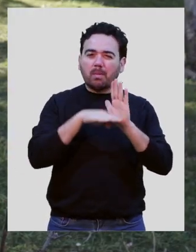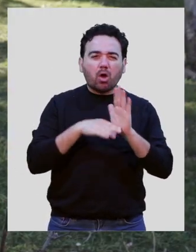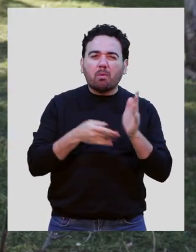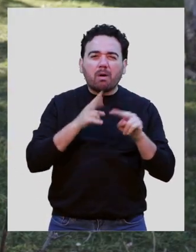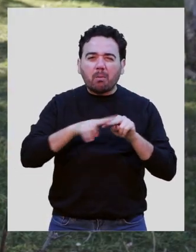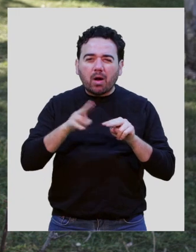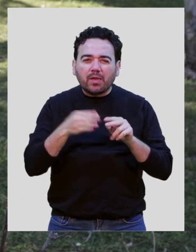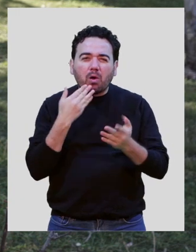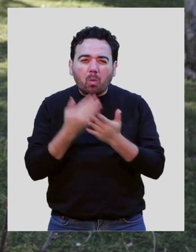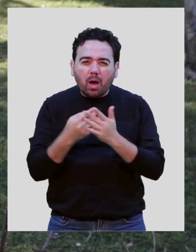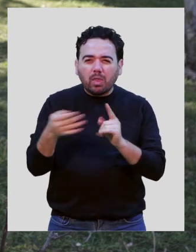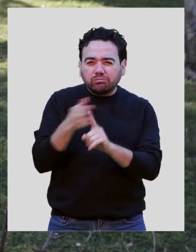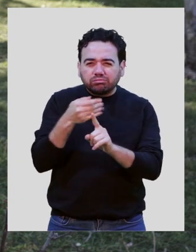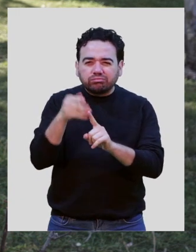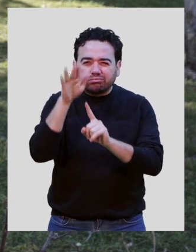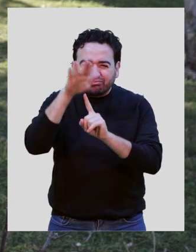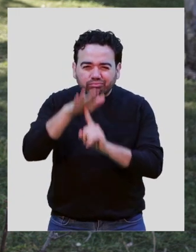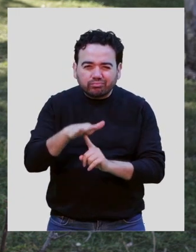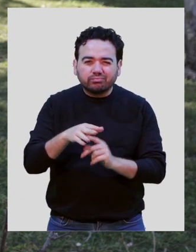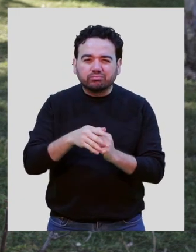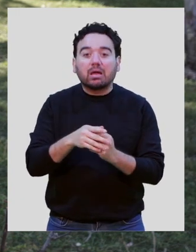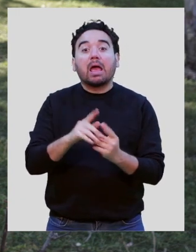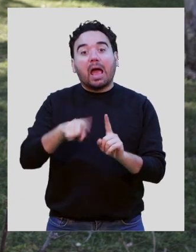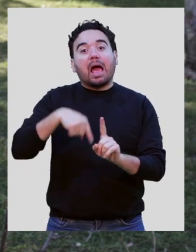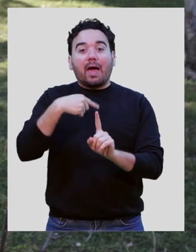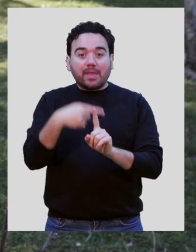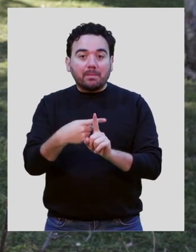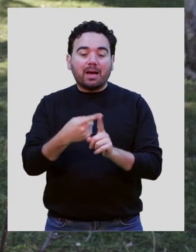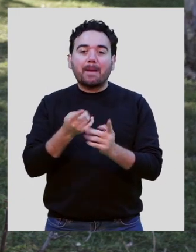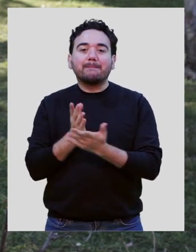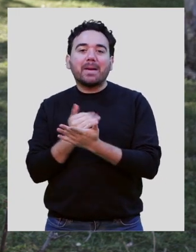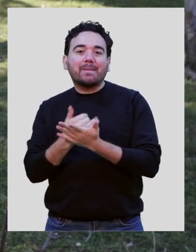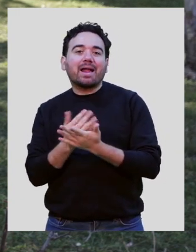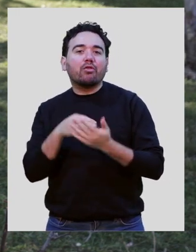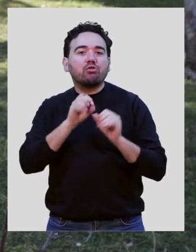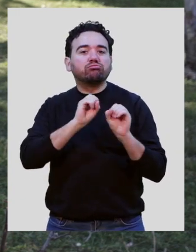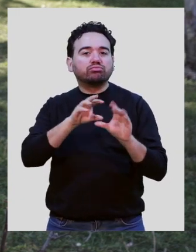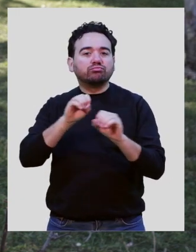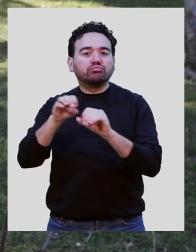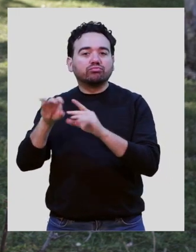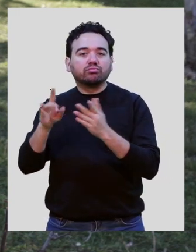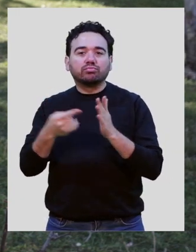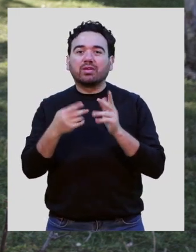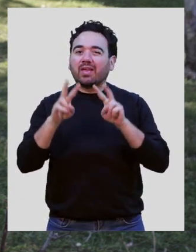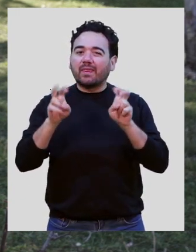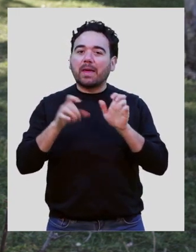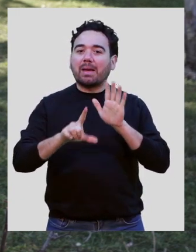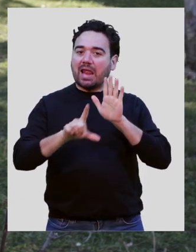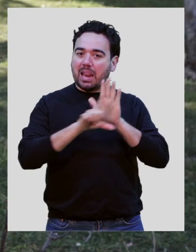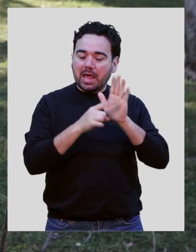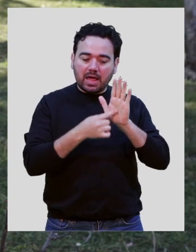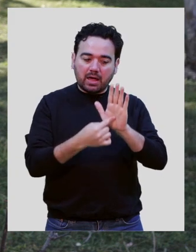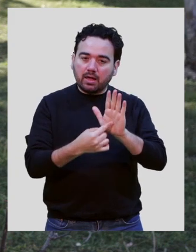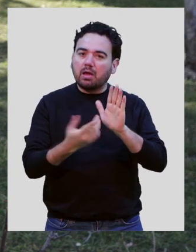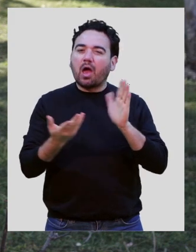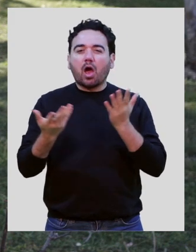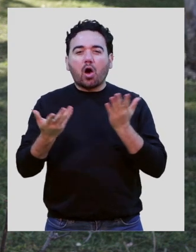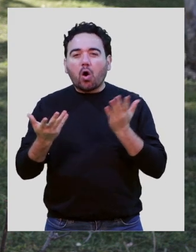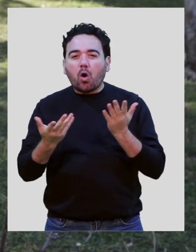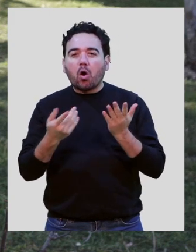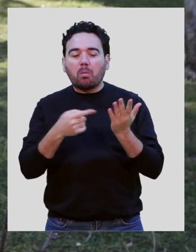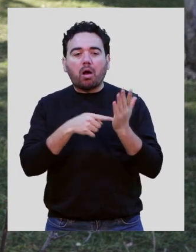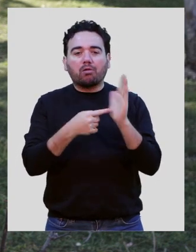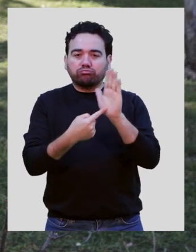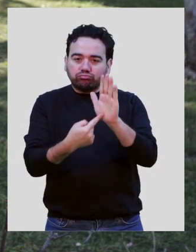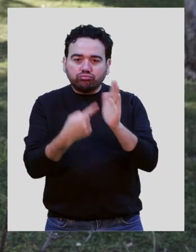supuesto planificando una serie de capacitaciones para que conozcamos la ley, la usemos